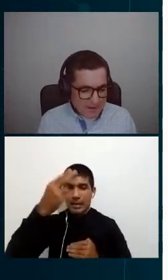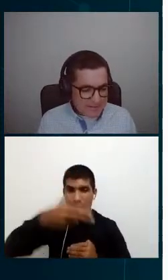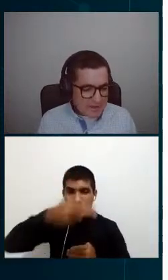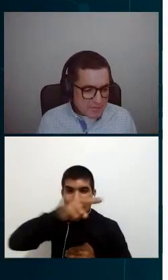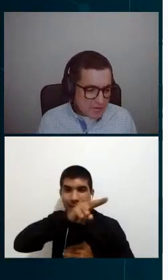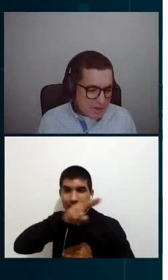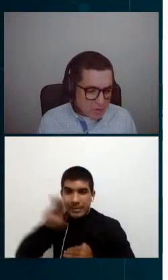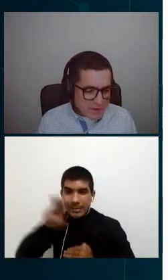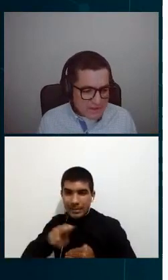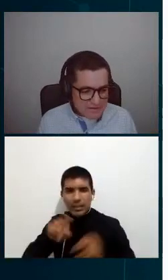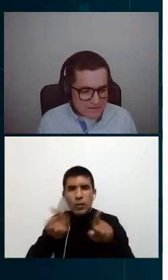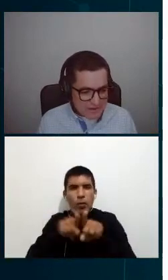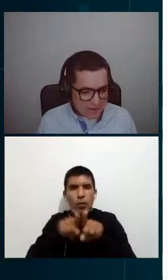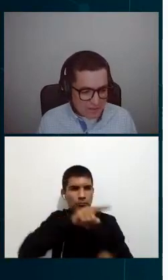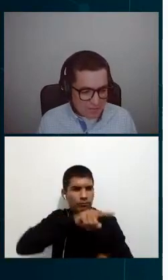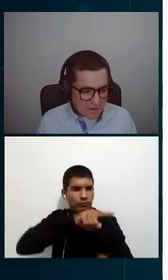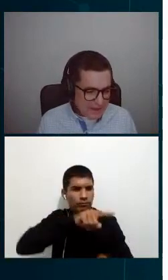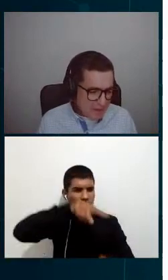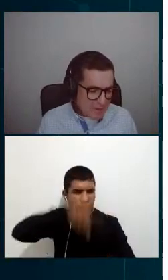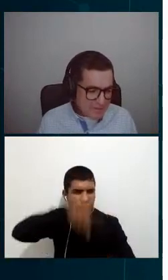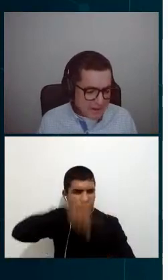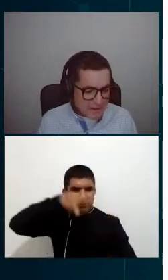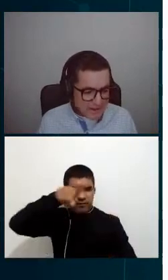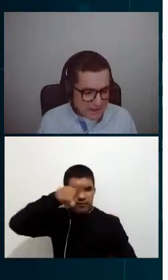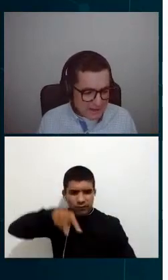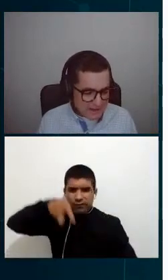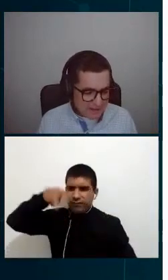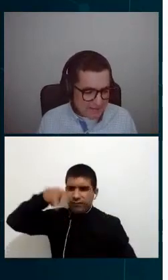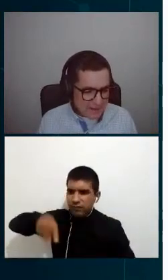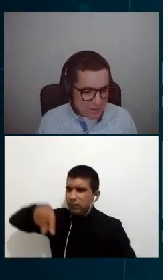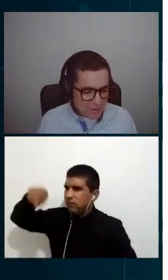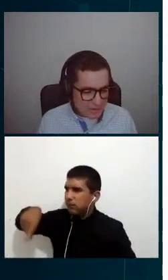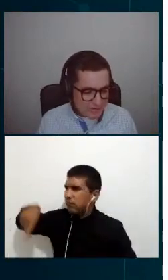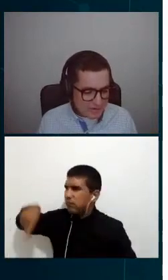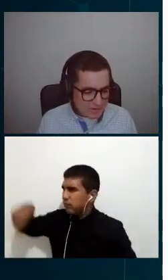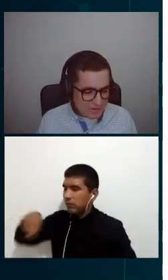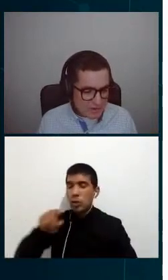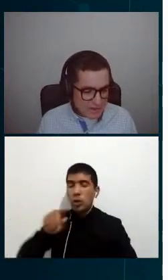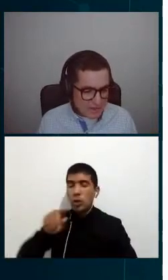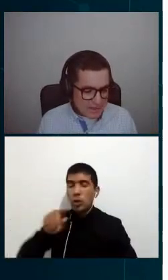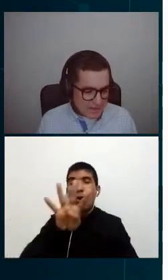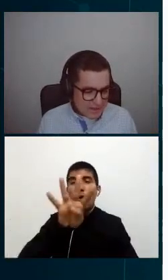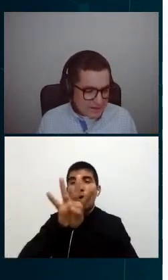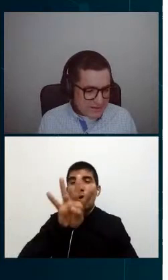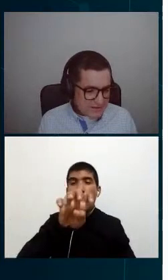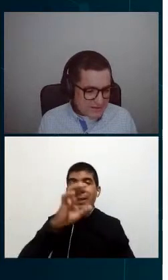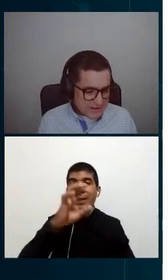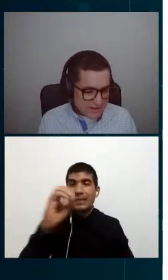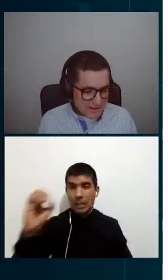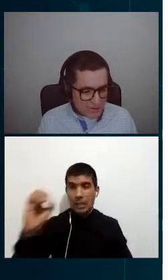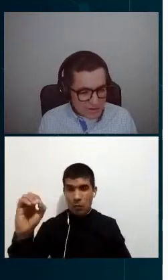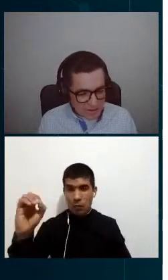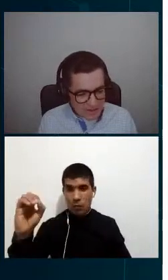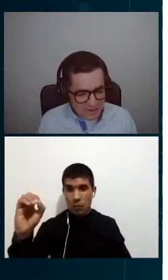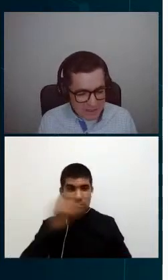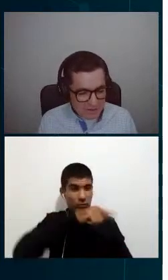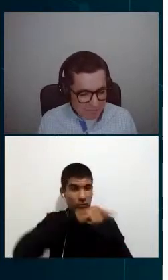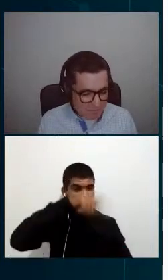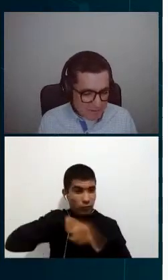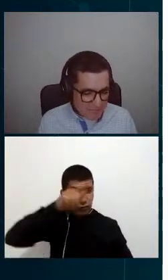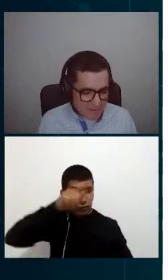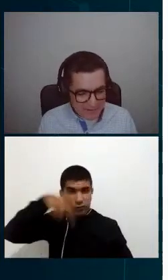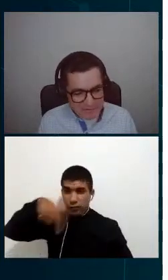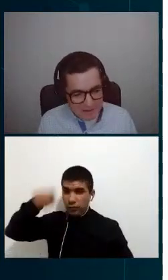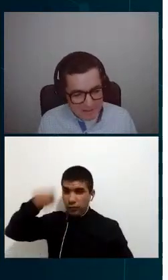para este servicio que no es licenciado aquí en Guatemala la banda de los 900 es licenciada y no sé y